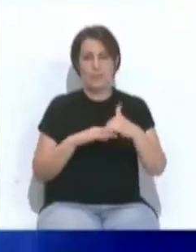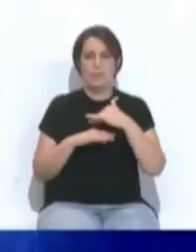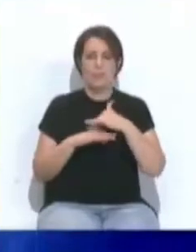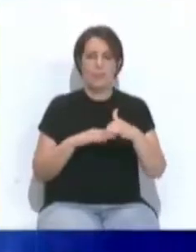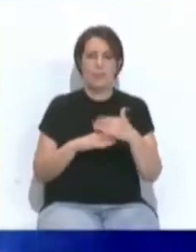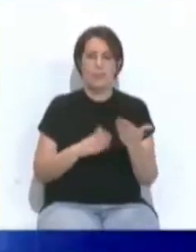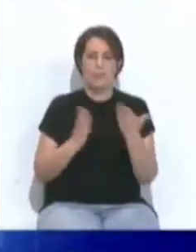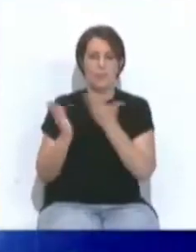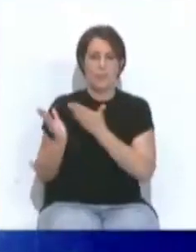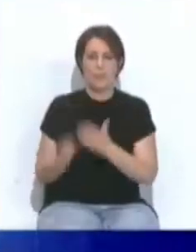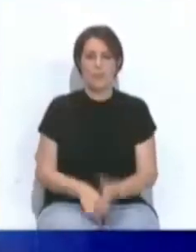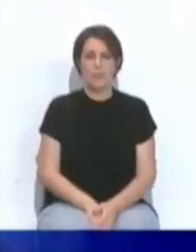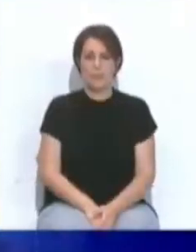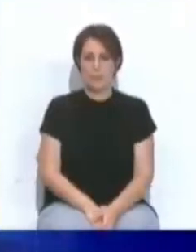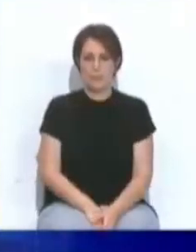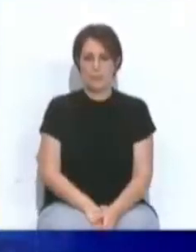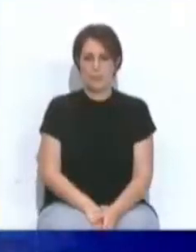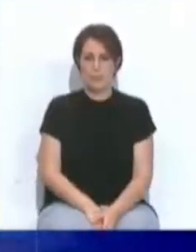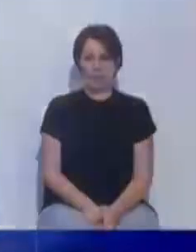la tabla de oleajes y mareas.